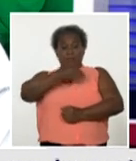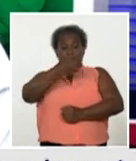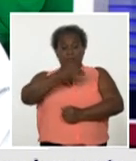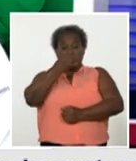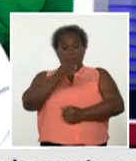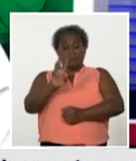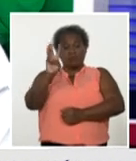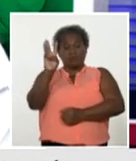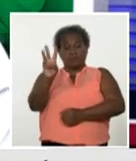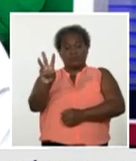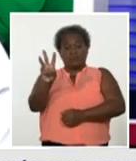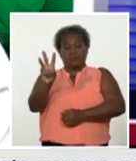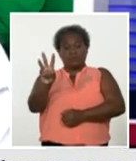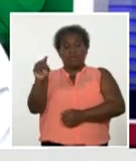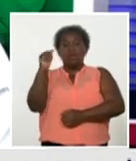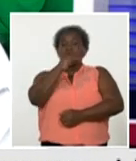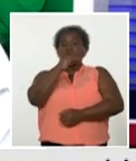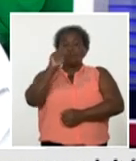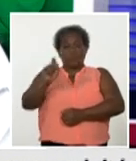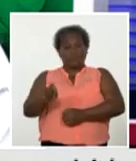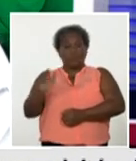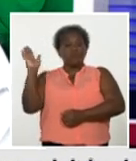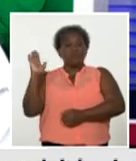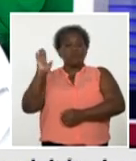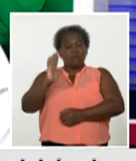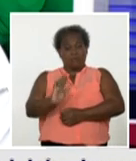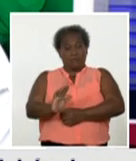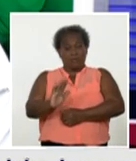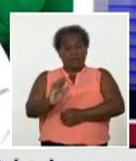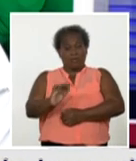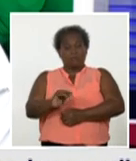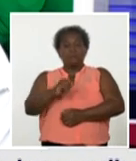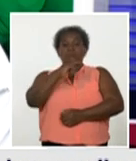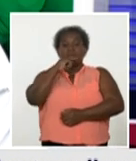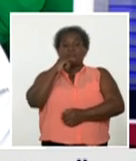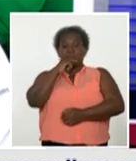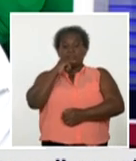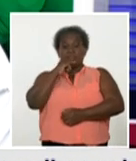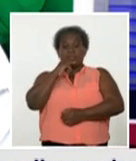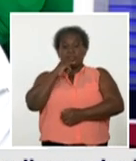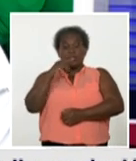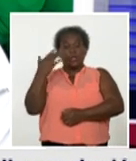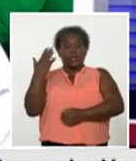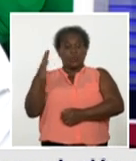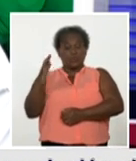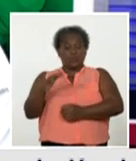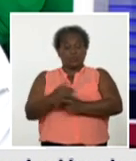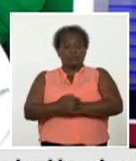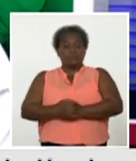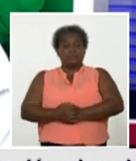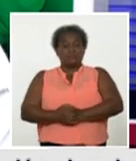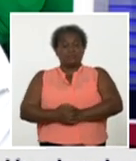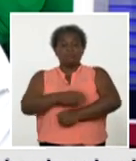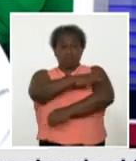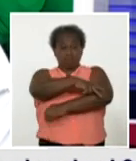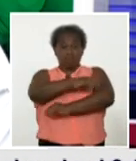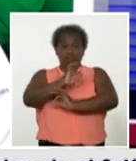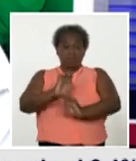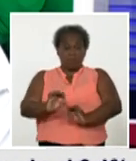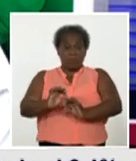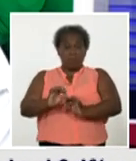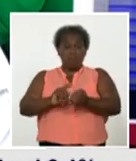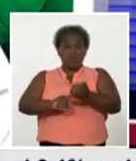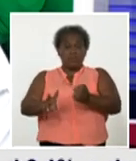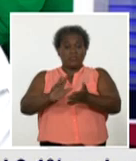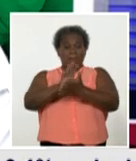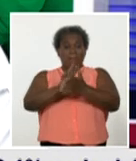rusos procedentes casos importados de este de este país en la provincia de